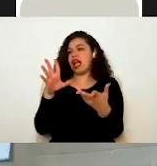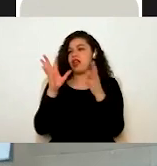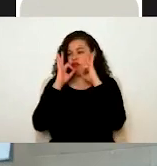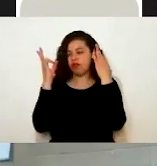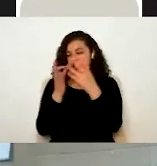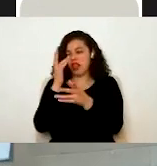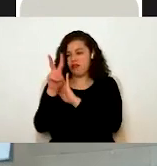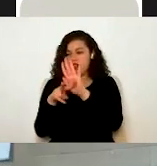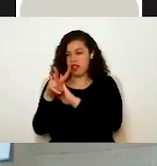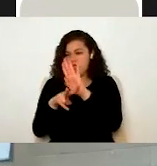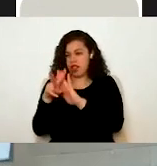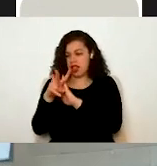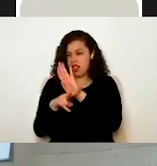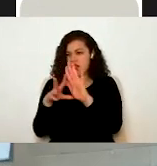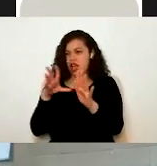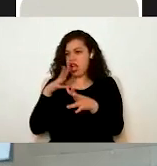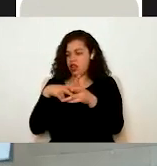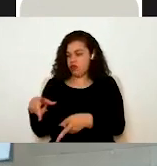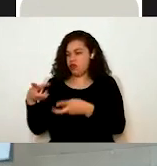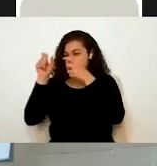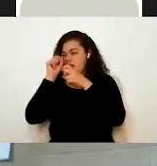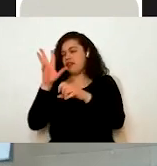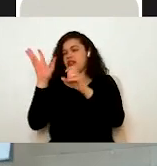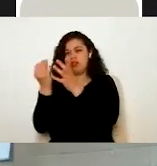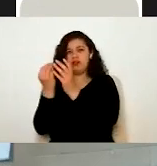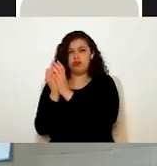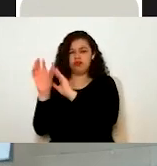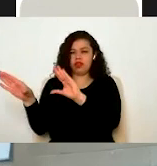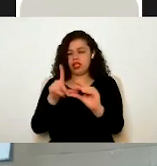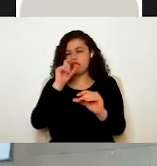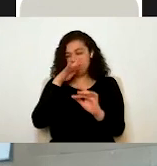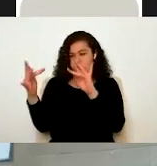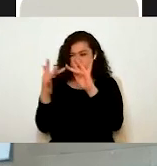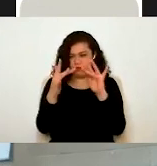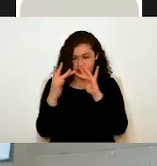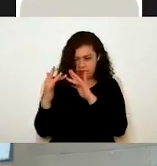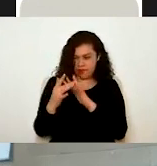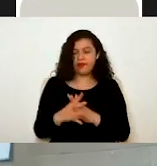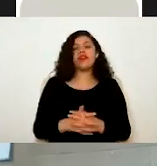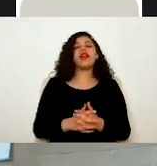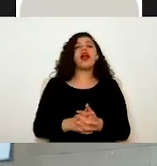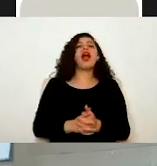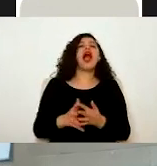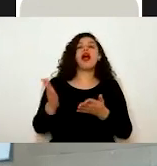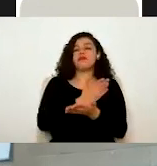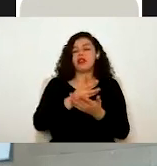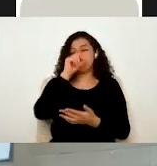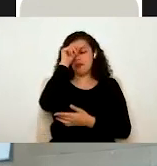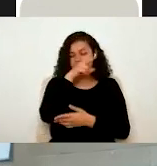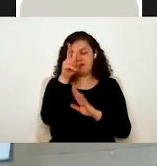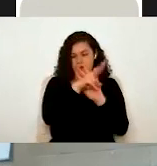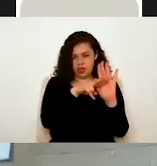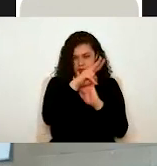nuestras sesiones igual de capacitación y vinculación. Además, también tenemos videos que hemos